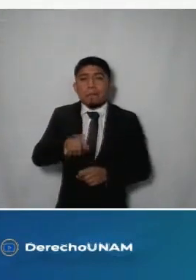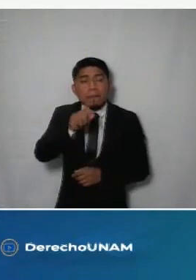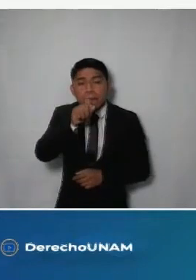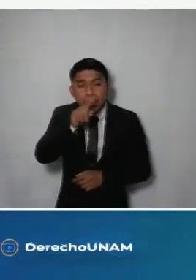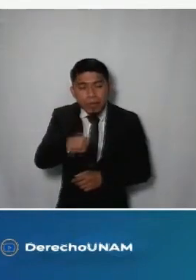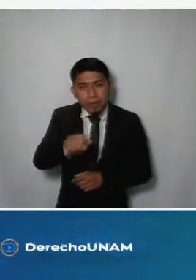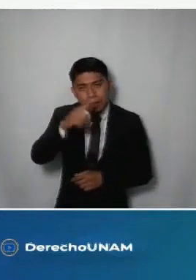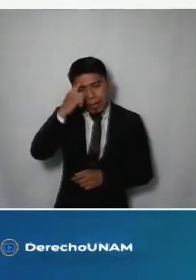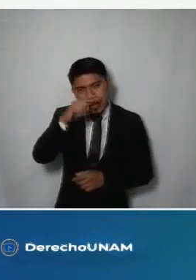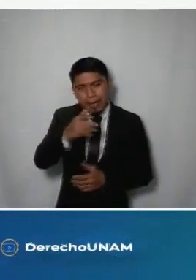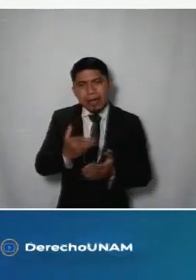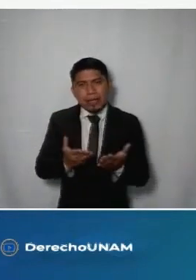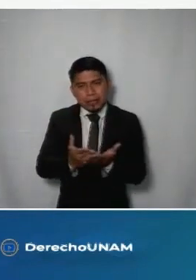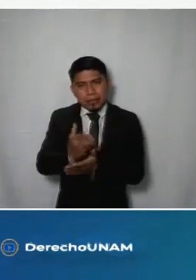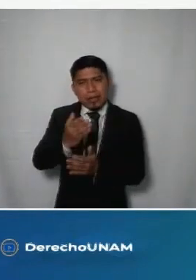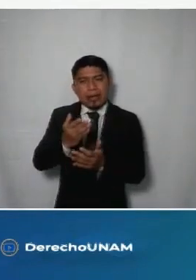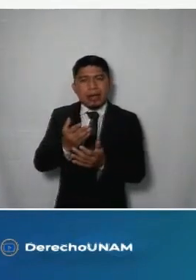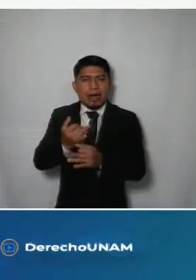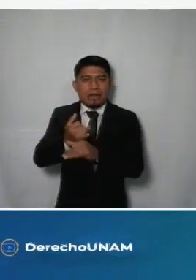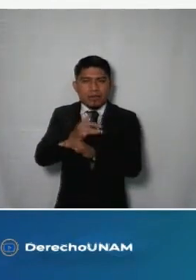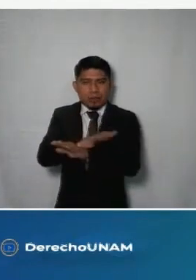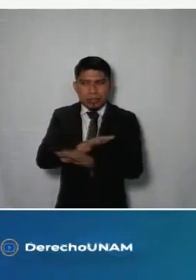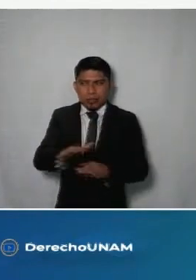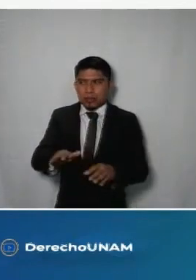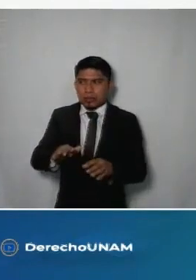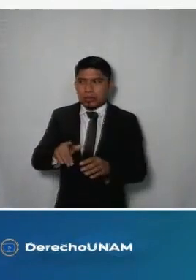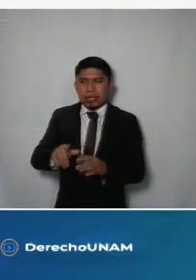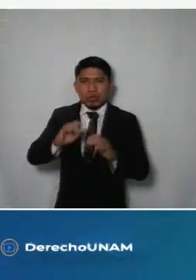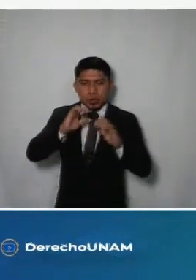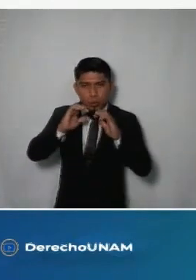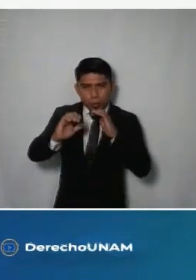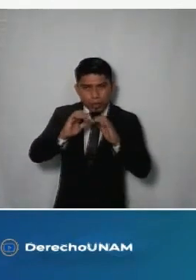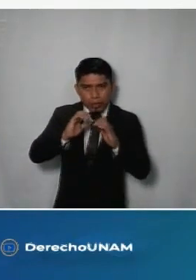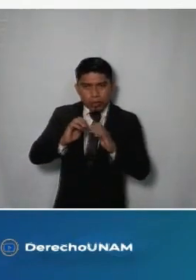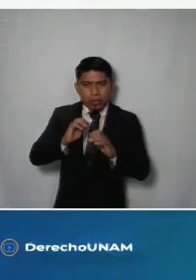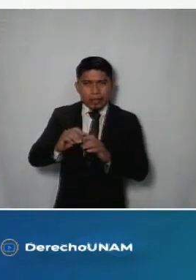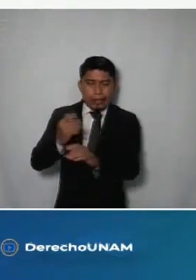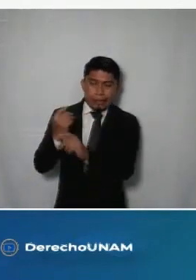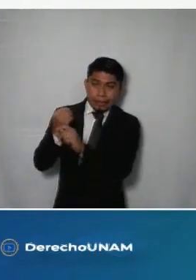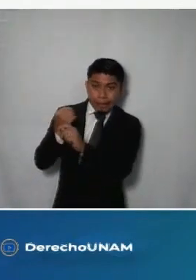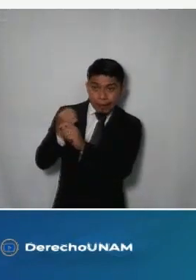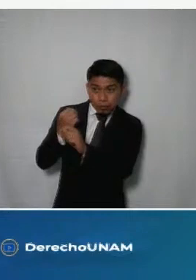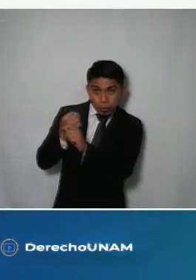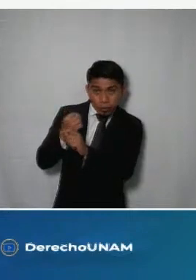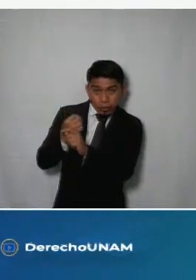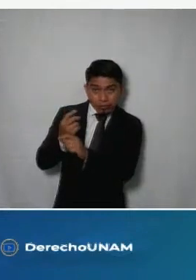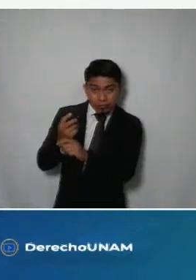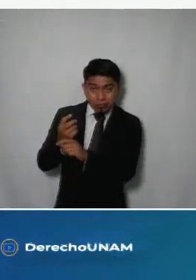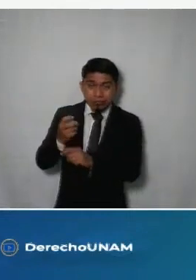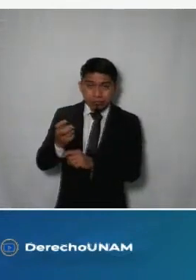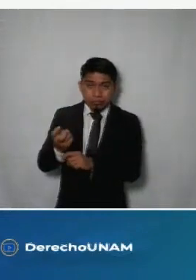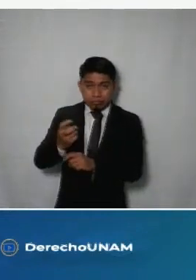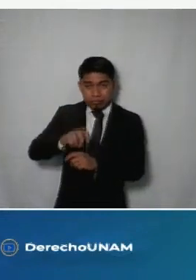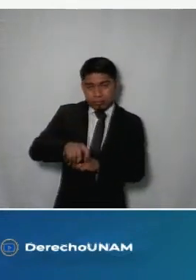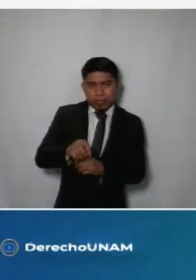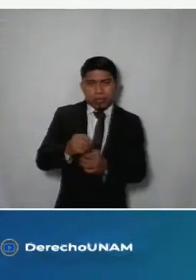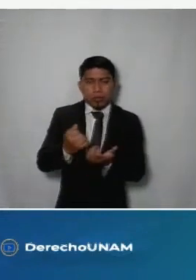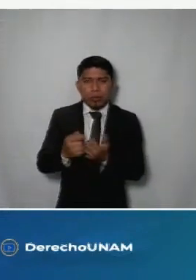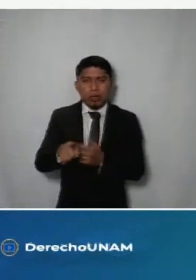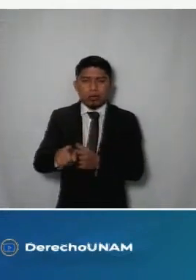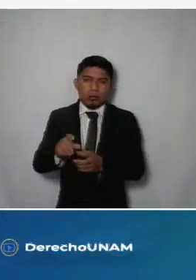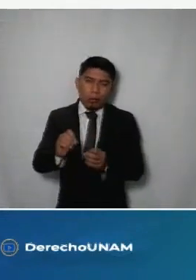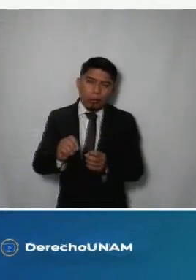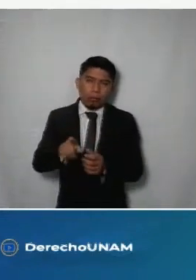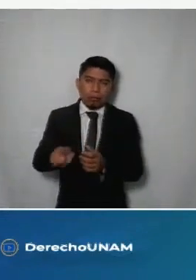así como con la accesibilidad a la información las comunicaciones y el transporte público de pasajeros gubernamental o